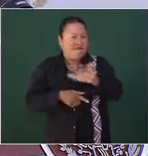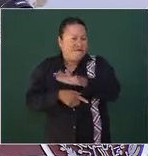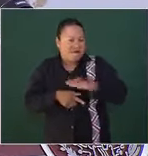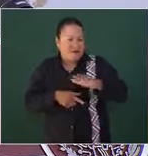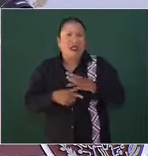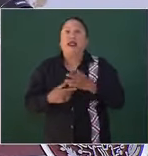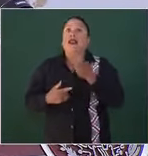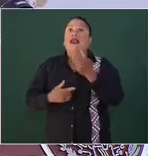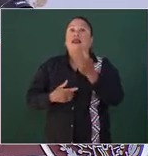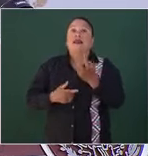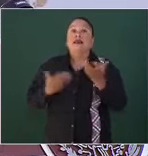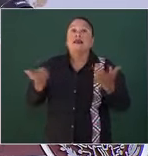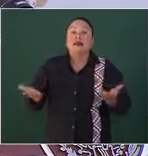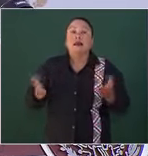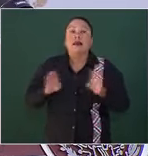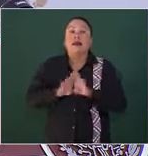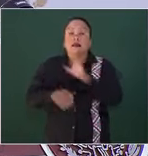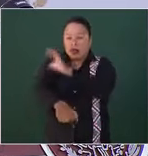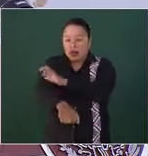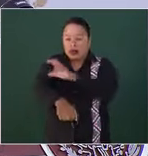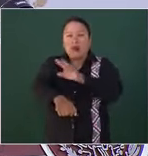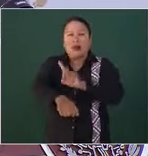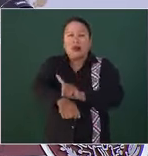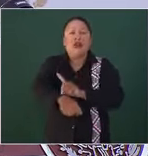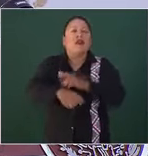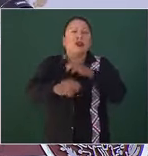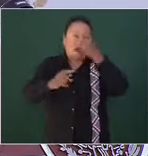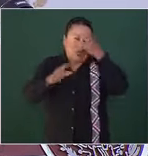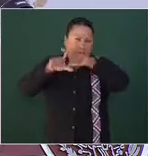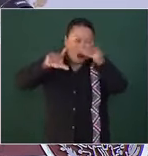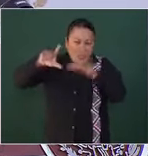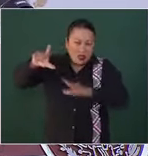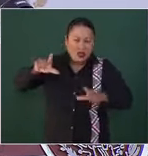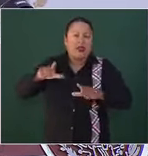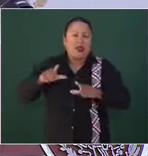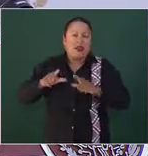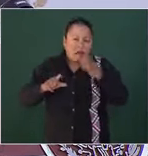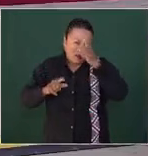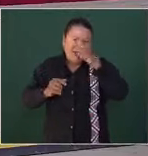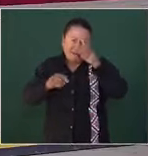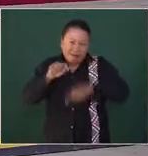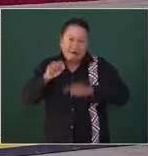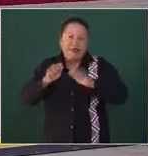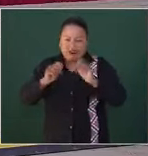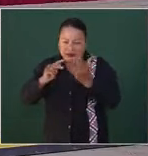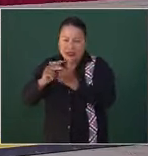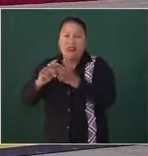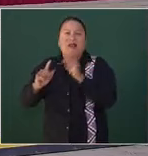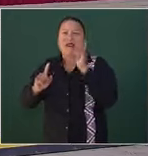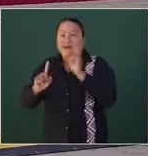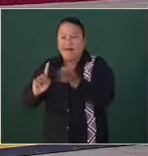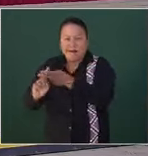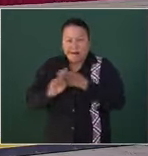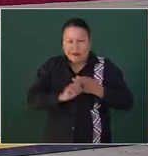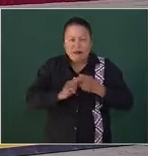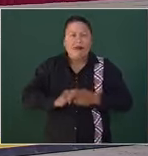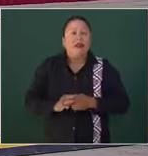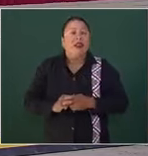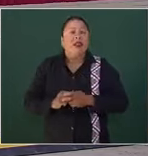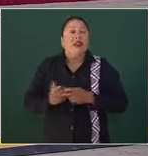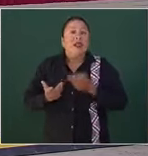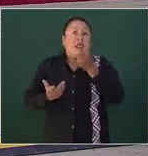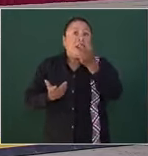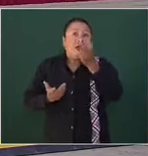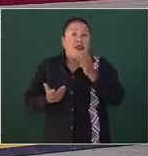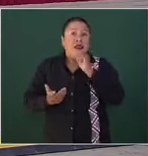de la Coordinación Nacional Antihomicidios y Antifeminicidios. Es un